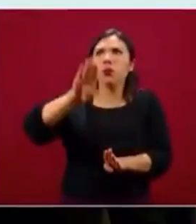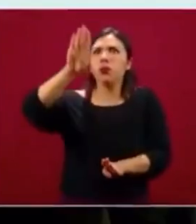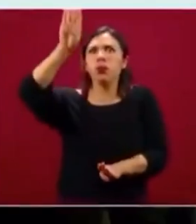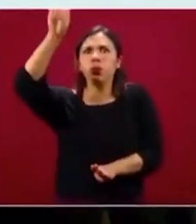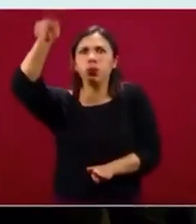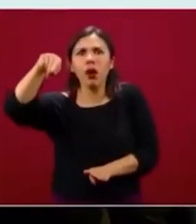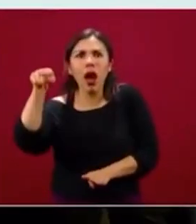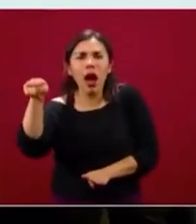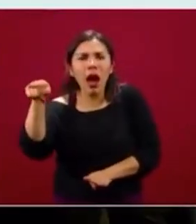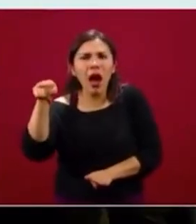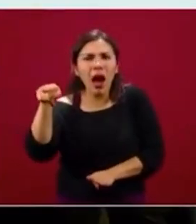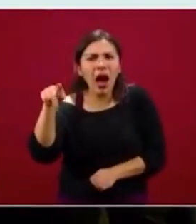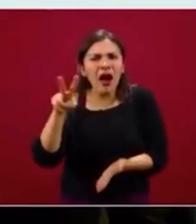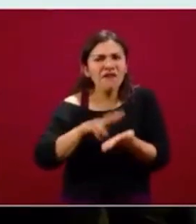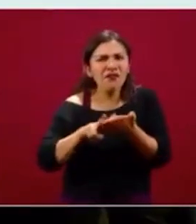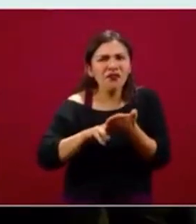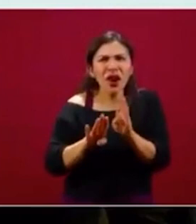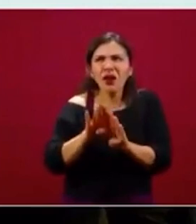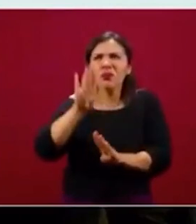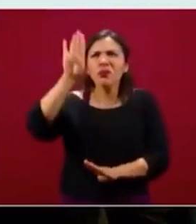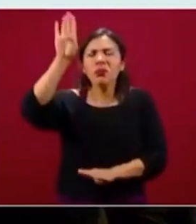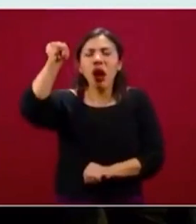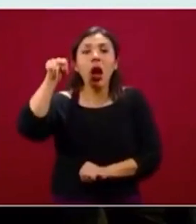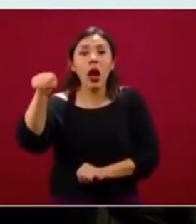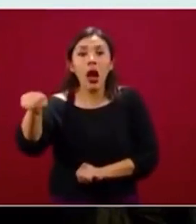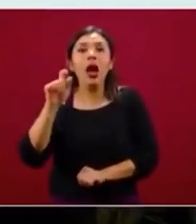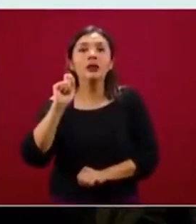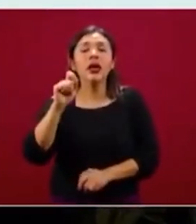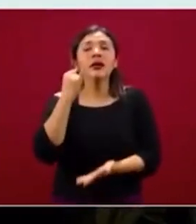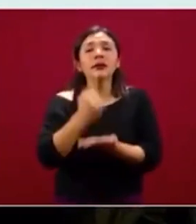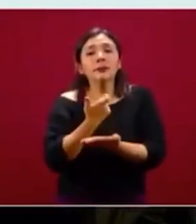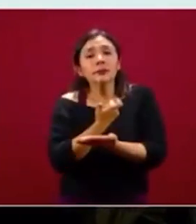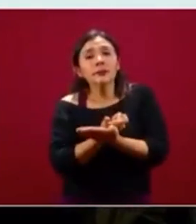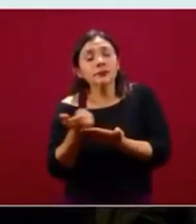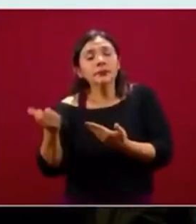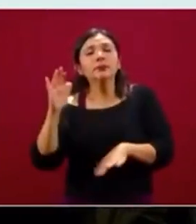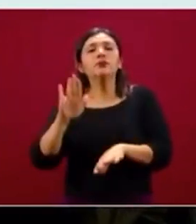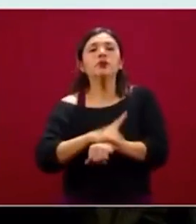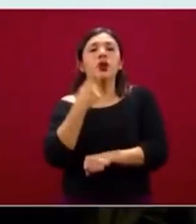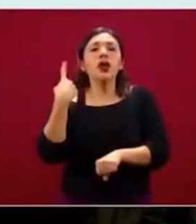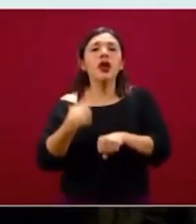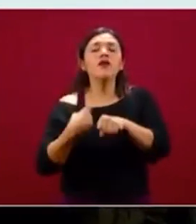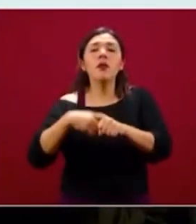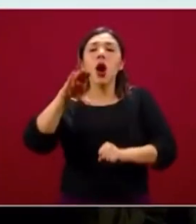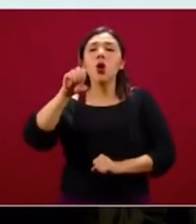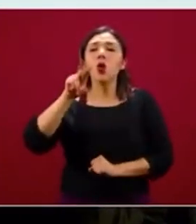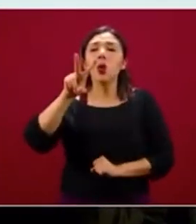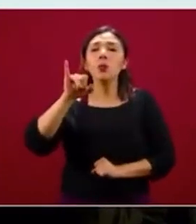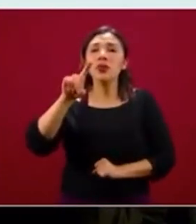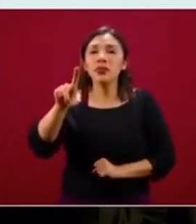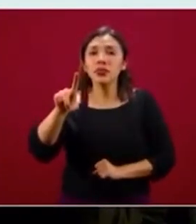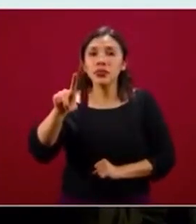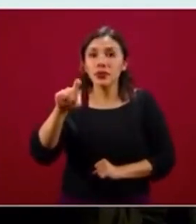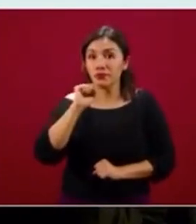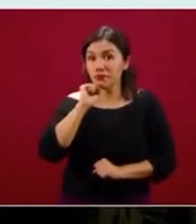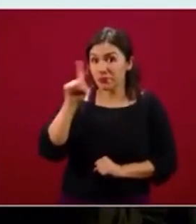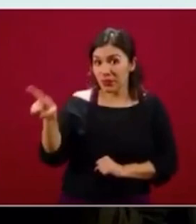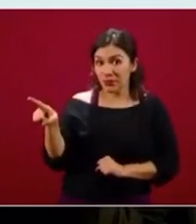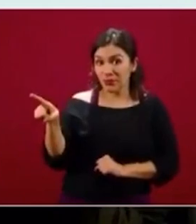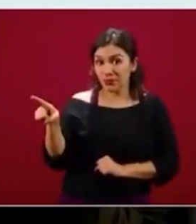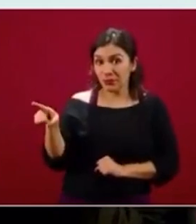Esas barritas verdes es las incapacidades por la enfermedad de COVID. Entonces,